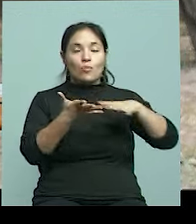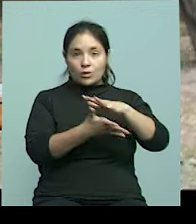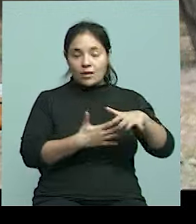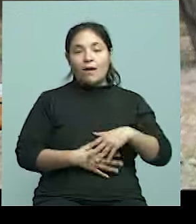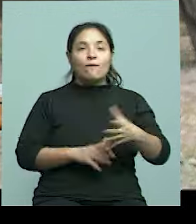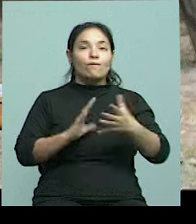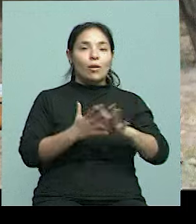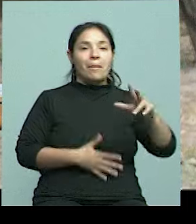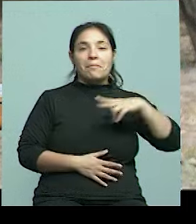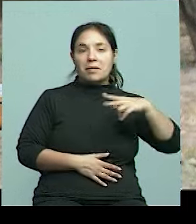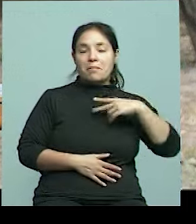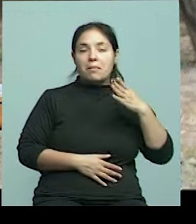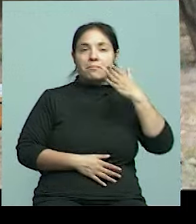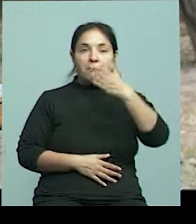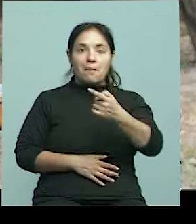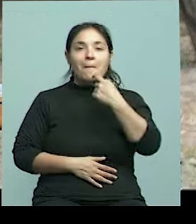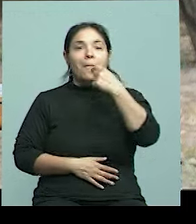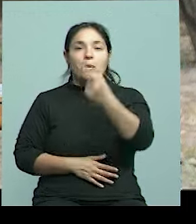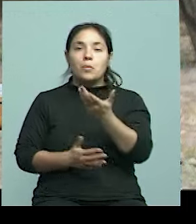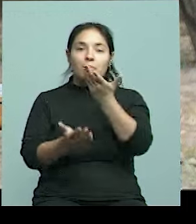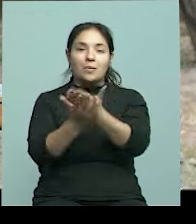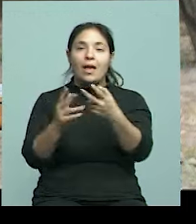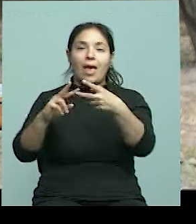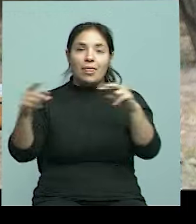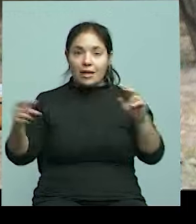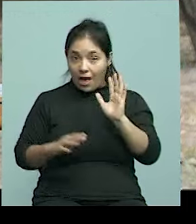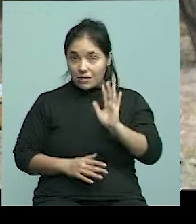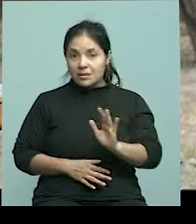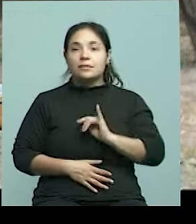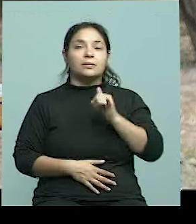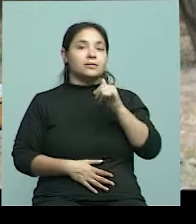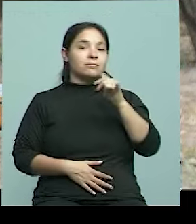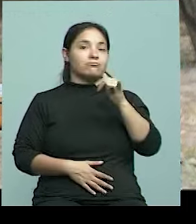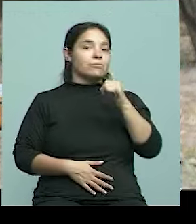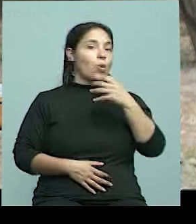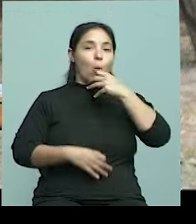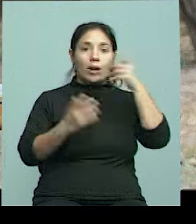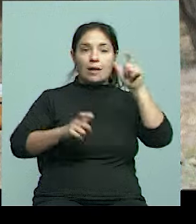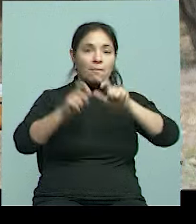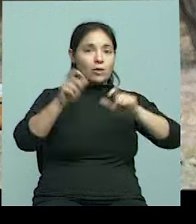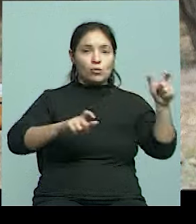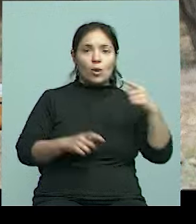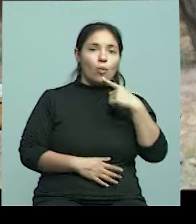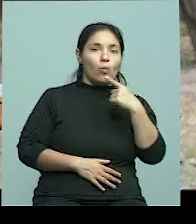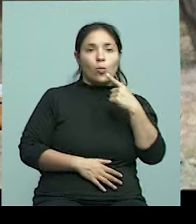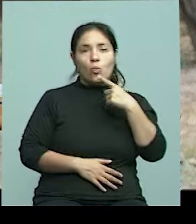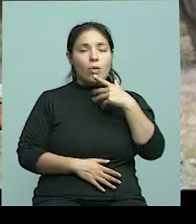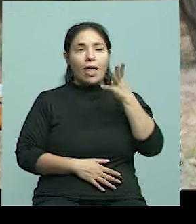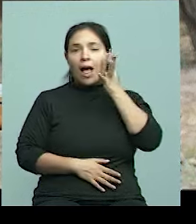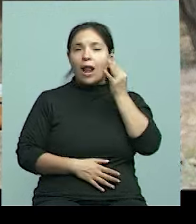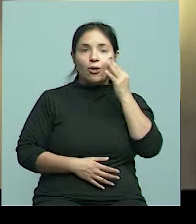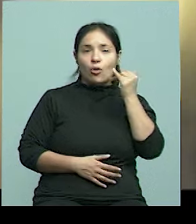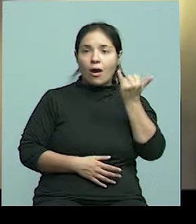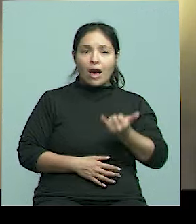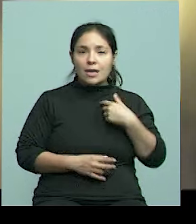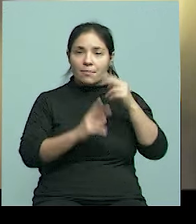particular a pedir un estudio de ADN. Claro, se acerca cualquier persona que tiene alguna duda o que